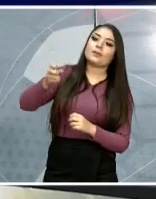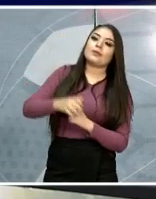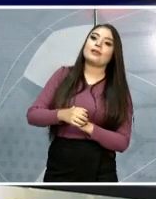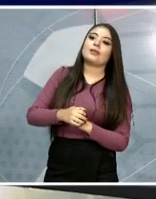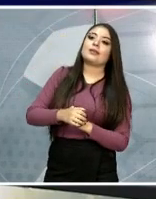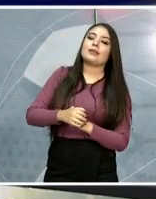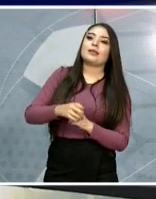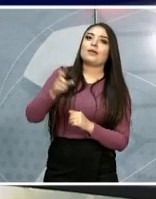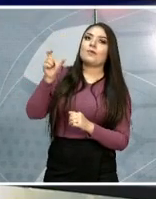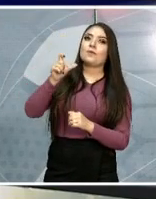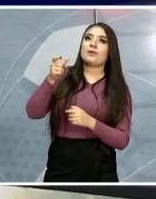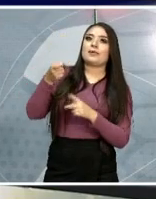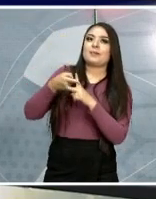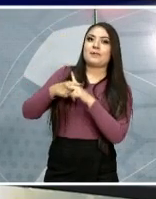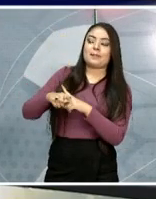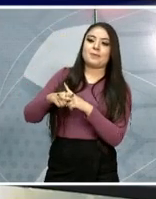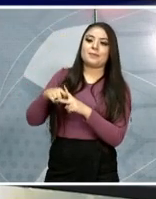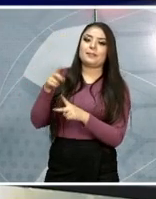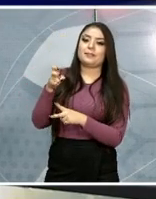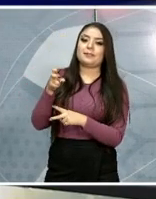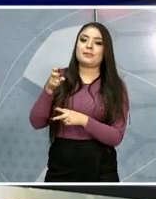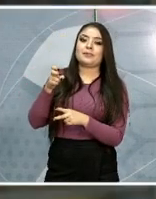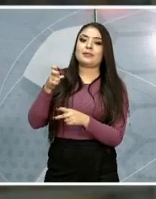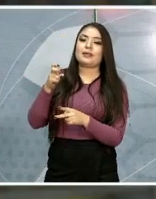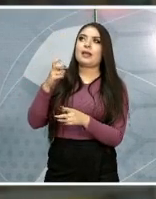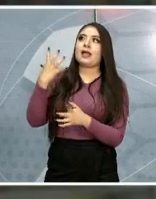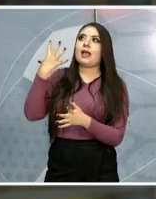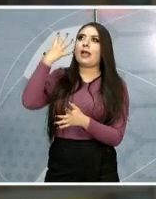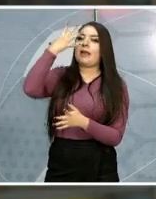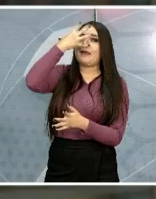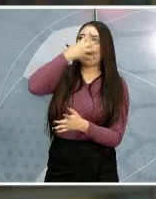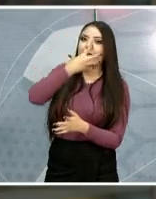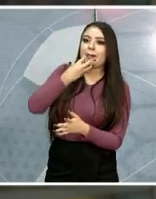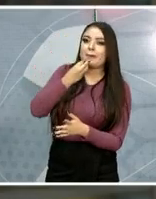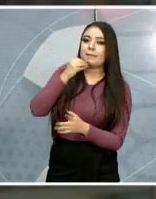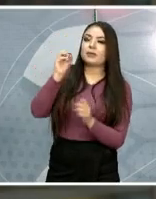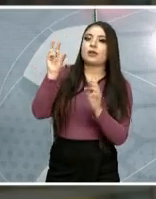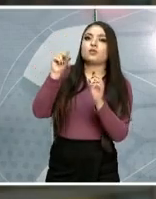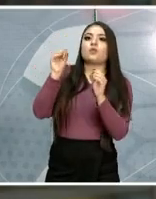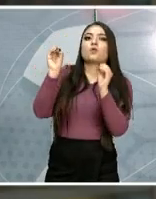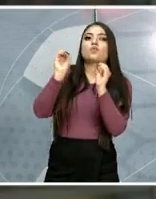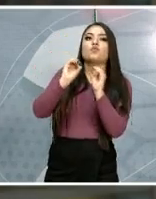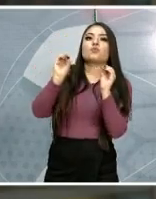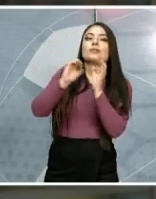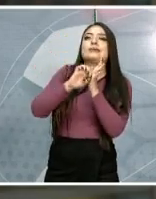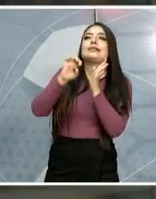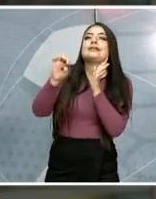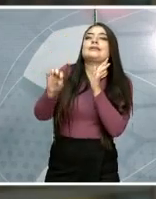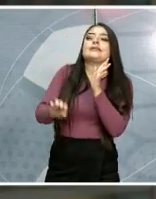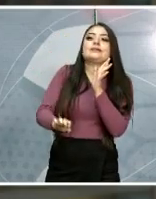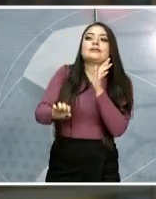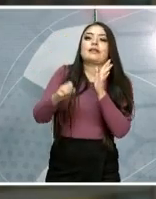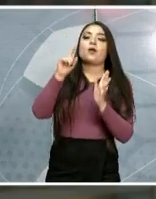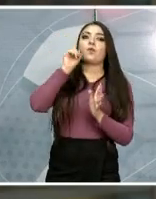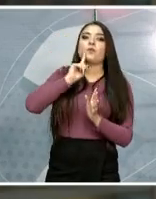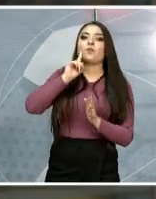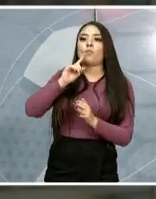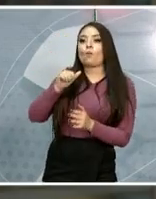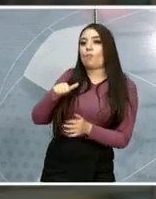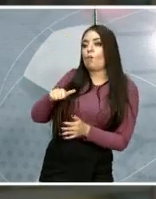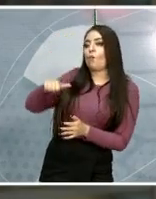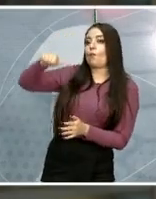de la entrevista, de que la belleza no solamente tiene que ver con las mujeres altas o las mujeres